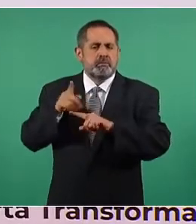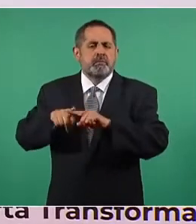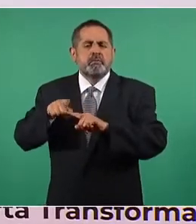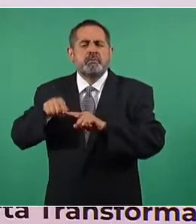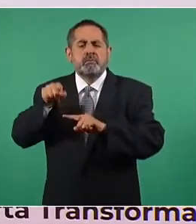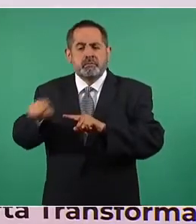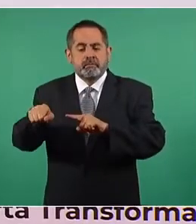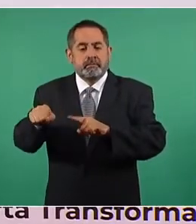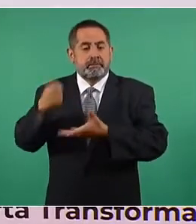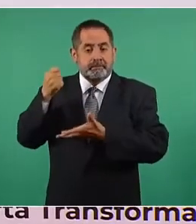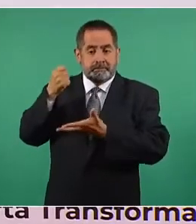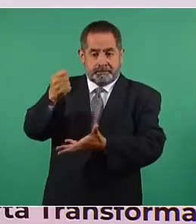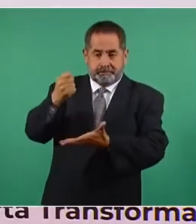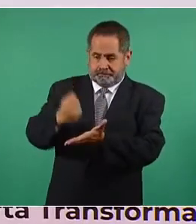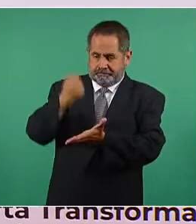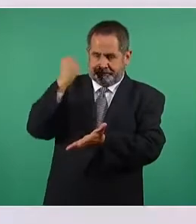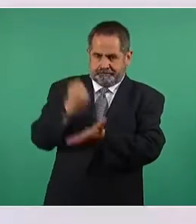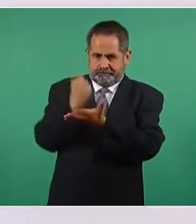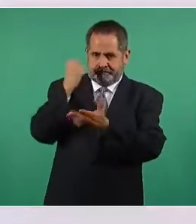aprobar el presupuesto.